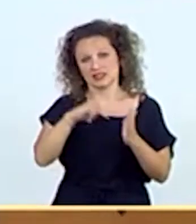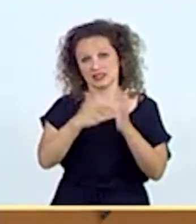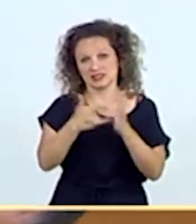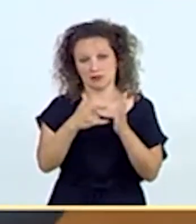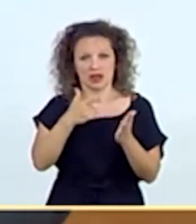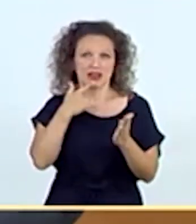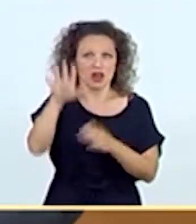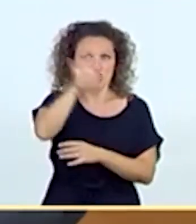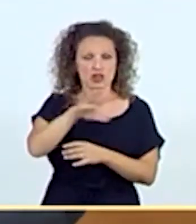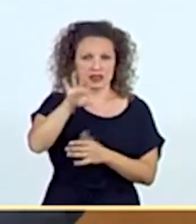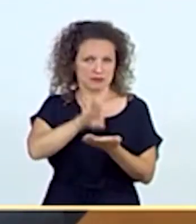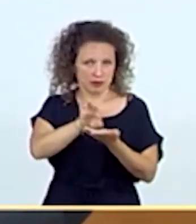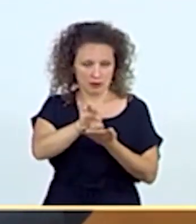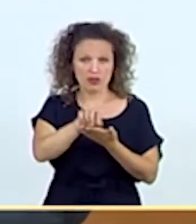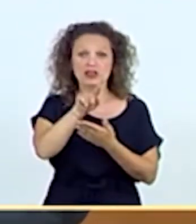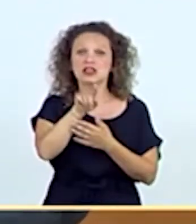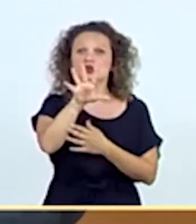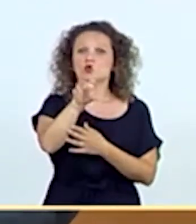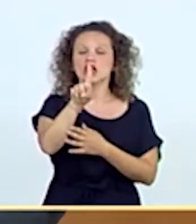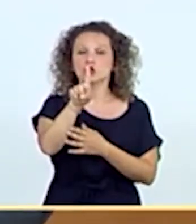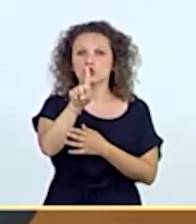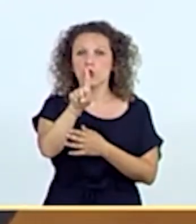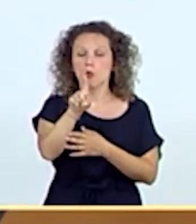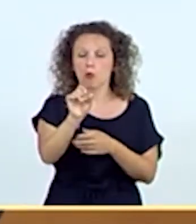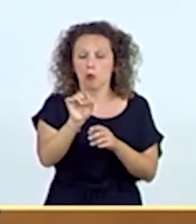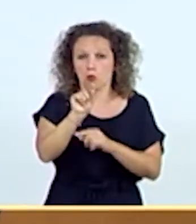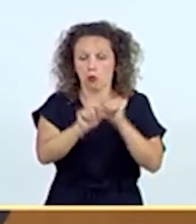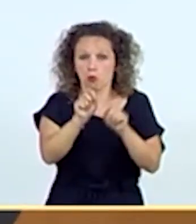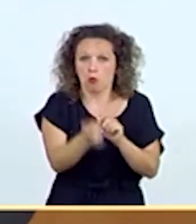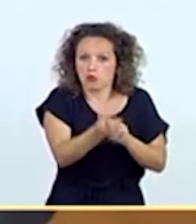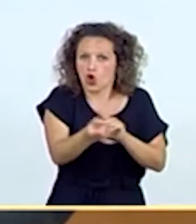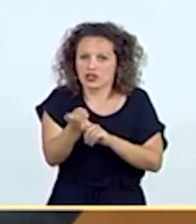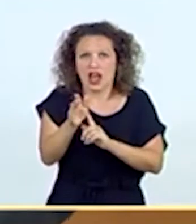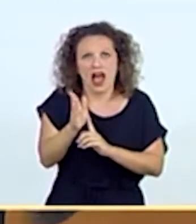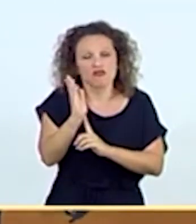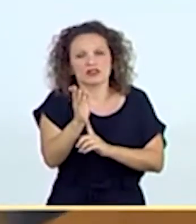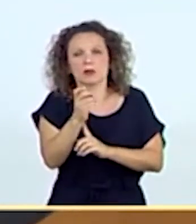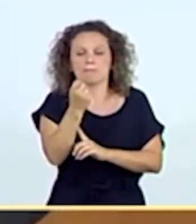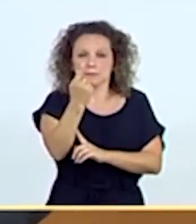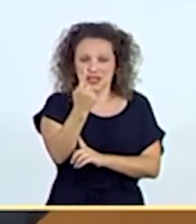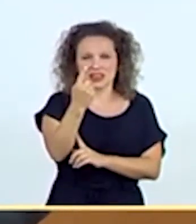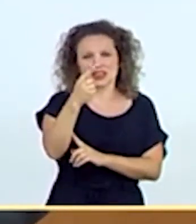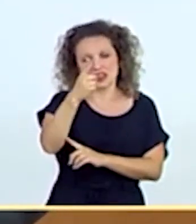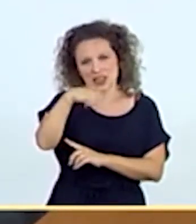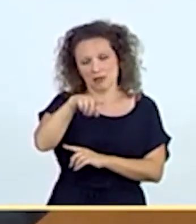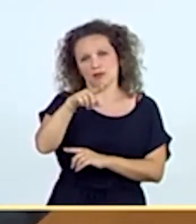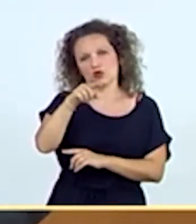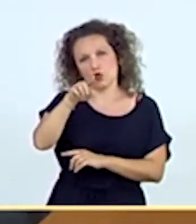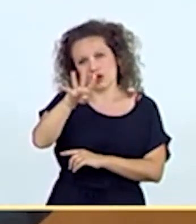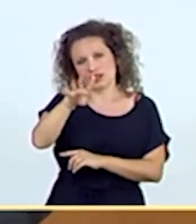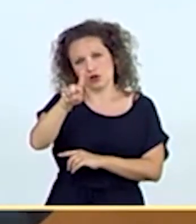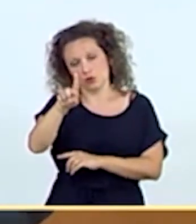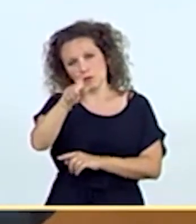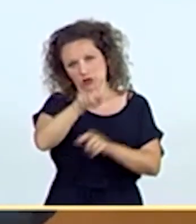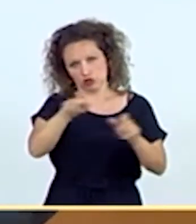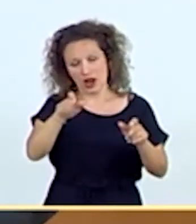Esto ha permitido detectar 51 brotes, como usted decía, en nuestro país, que afectan a 1.140 personas, vinculados, algunos de